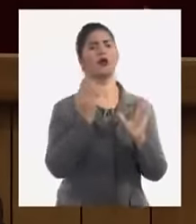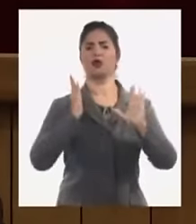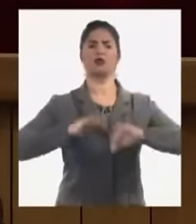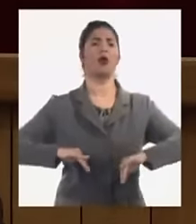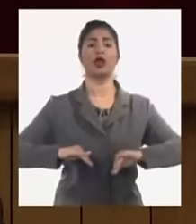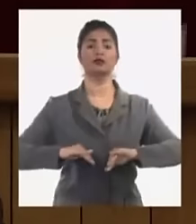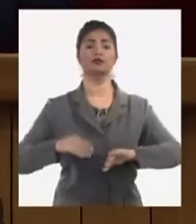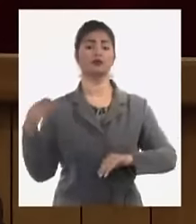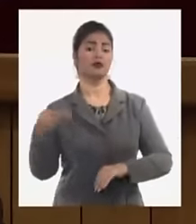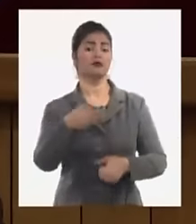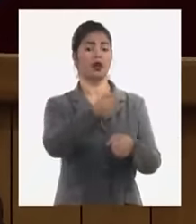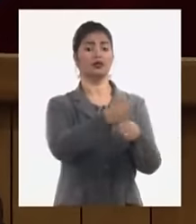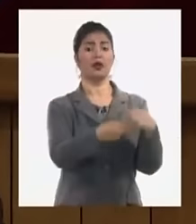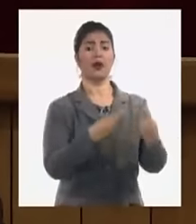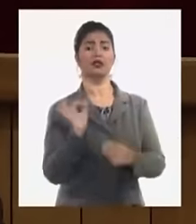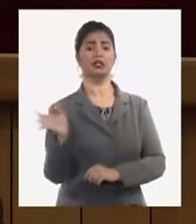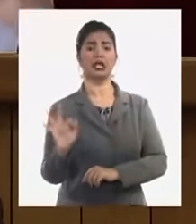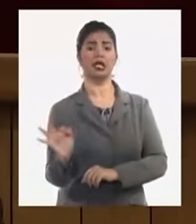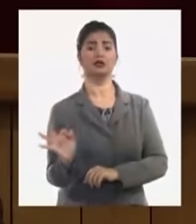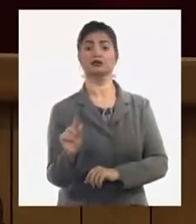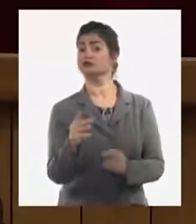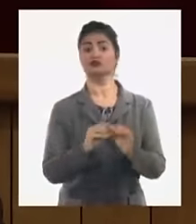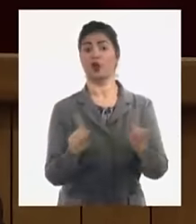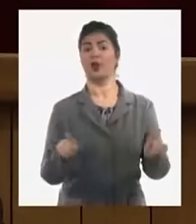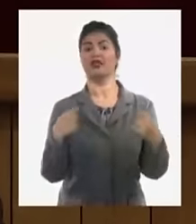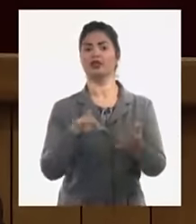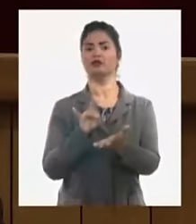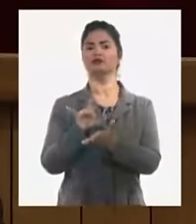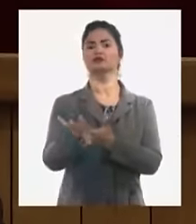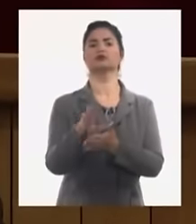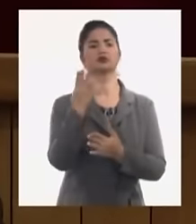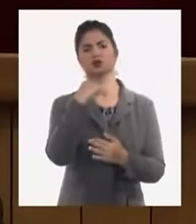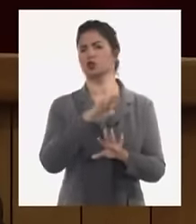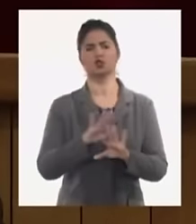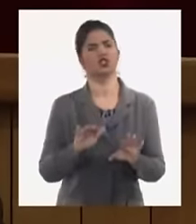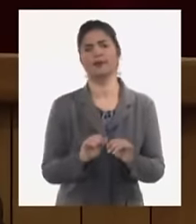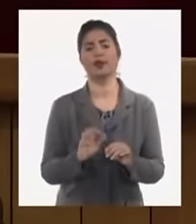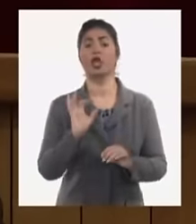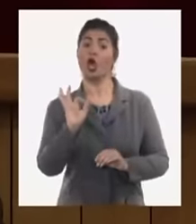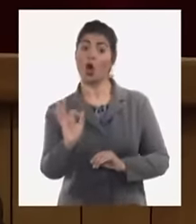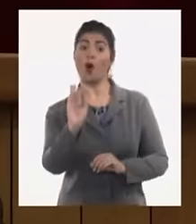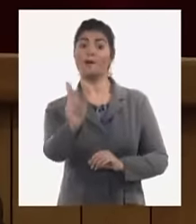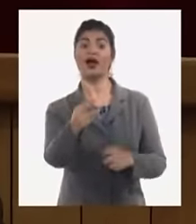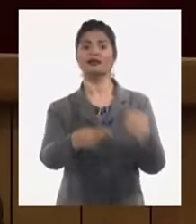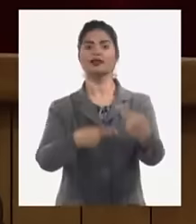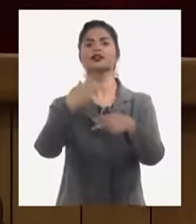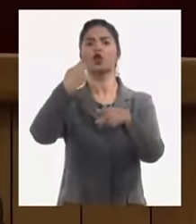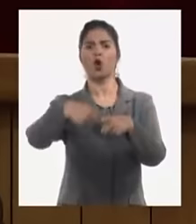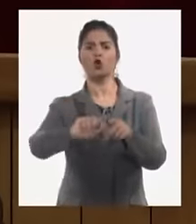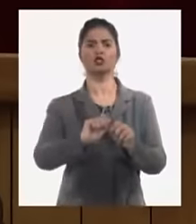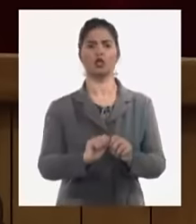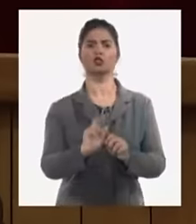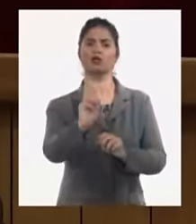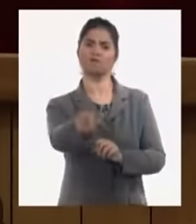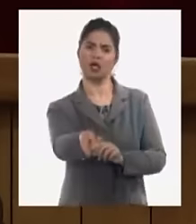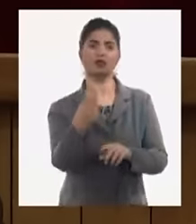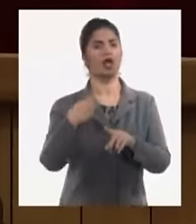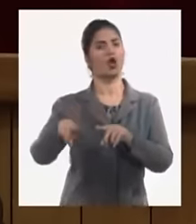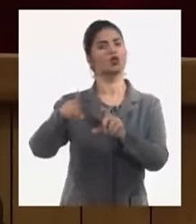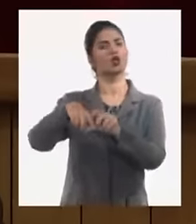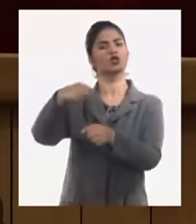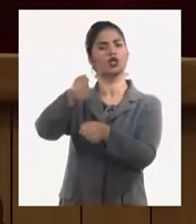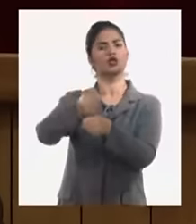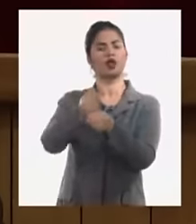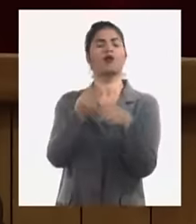producen porque todo el mundo tiene que subir dinero para mantener esa cabeza entonces nosotros tenemos que avanzar en eso para mantener que esas